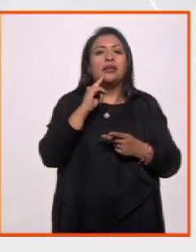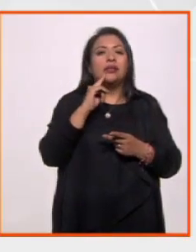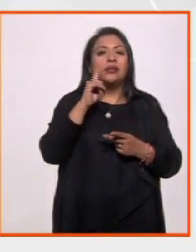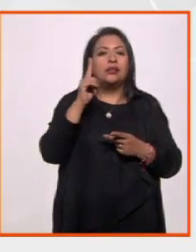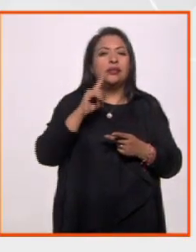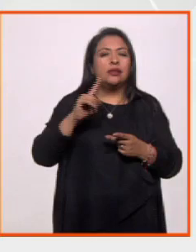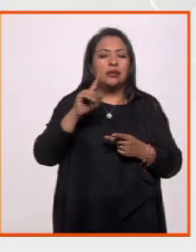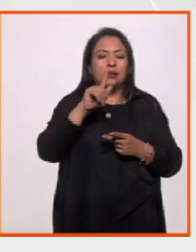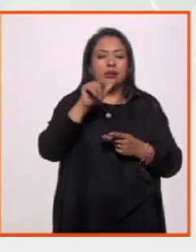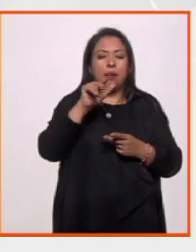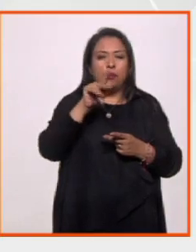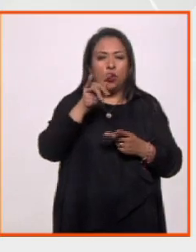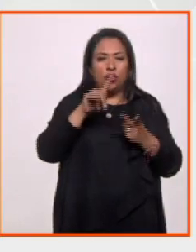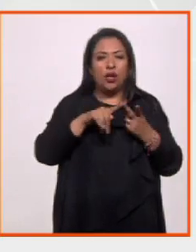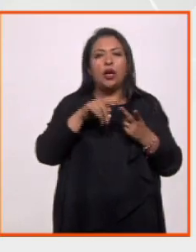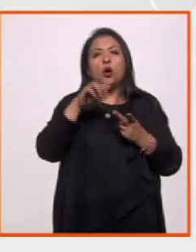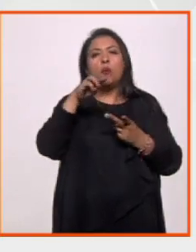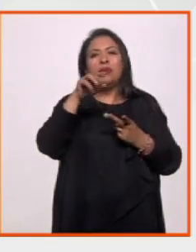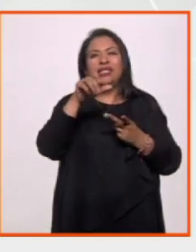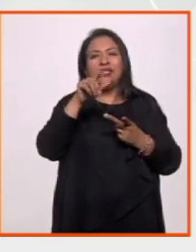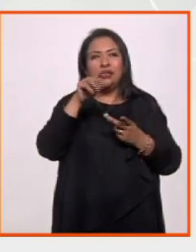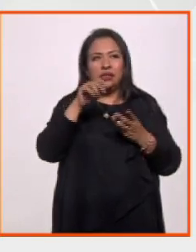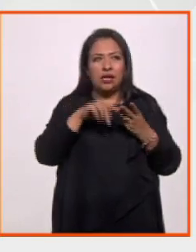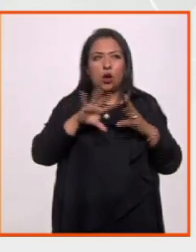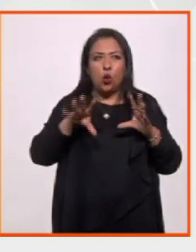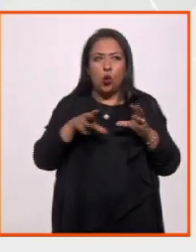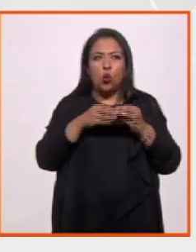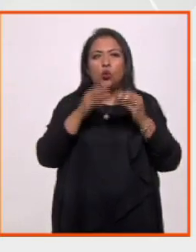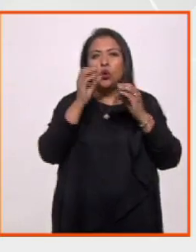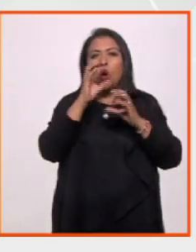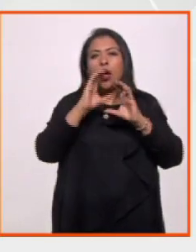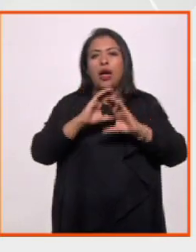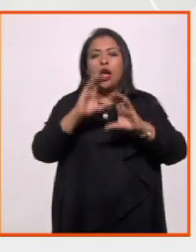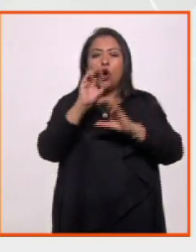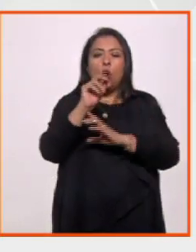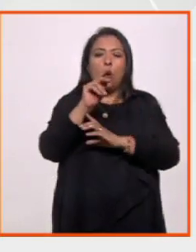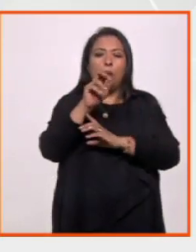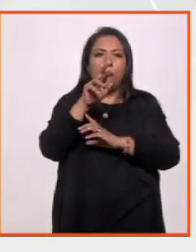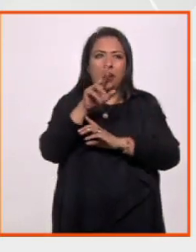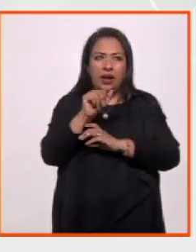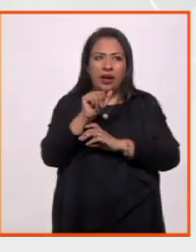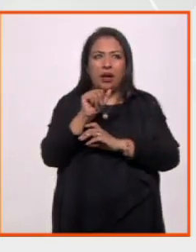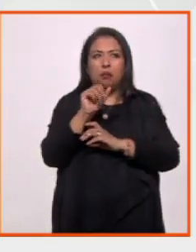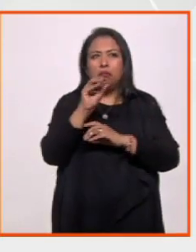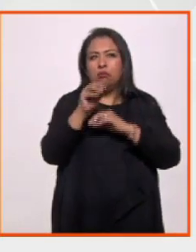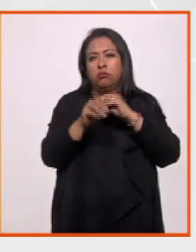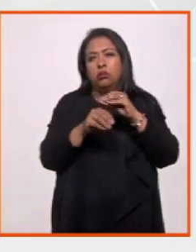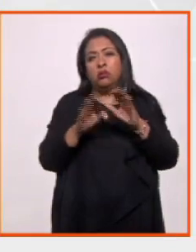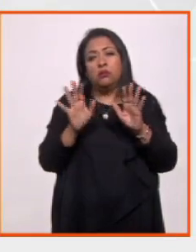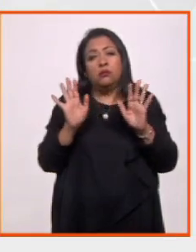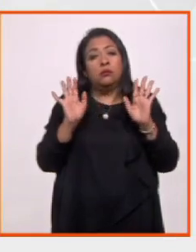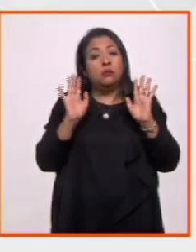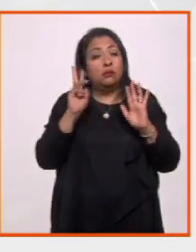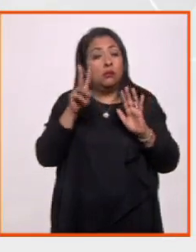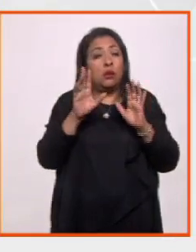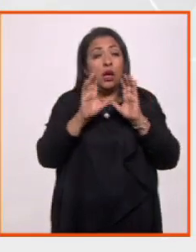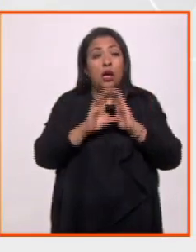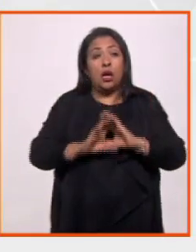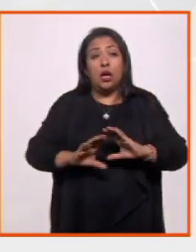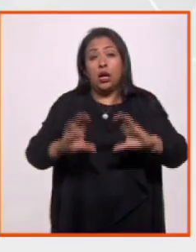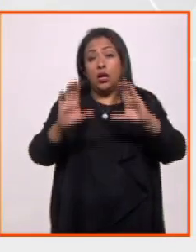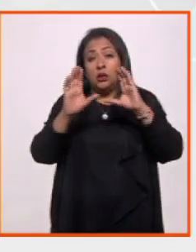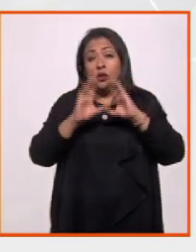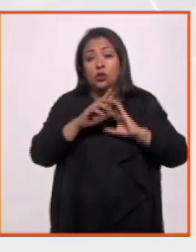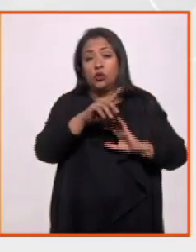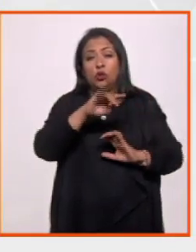combinado con el bel canto, con el arreglo. Pues ya una canción que